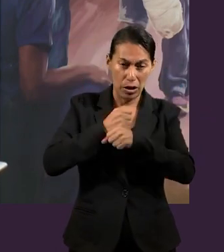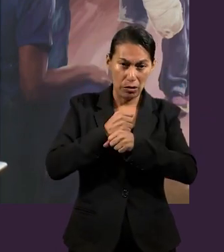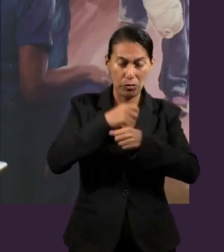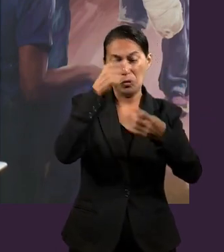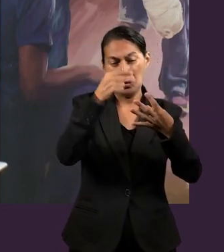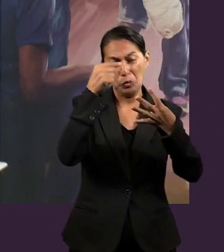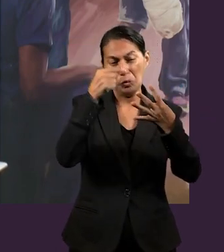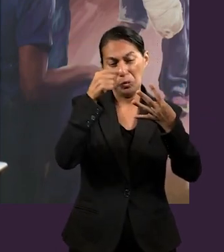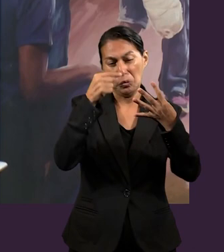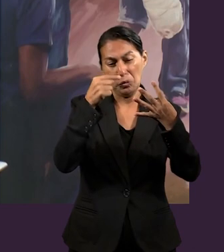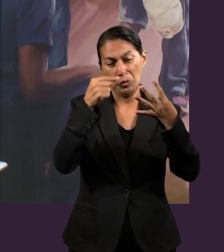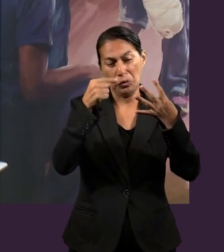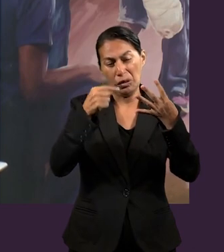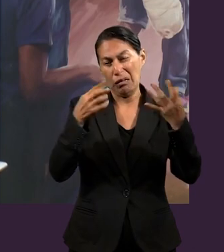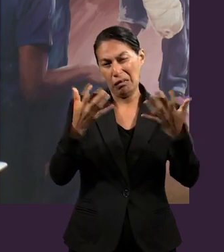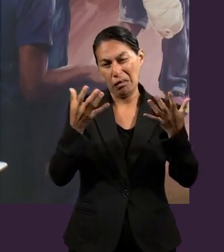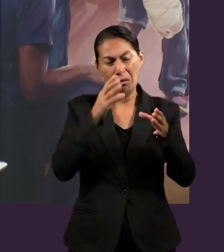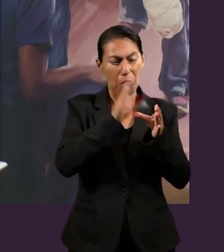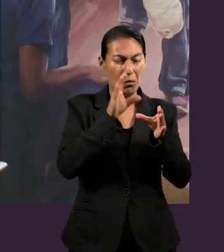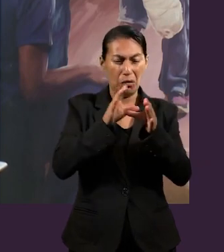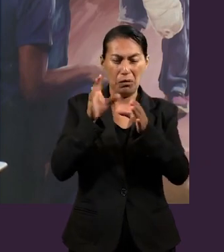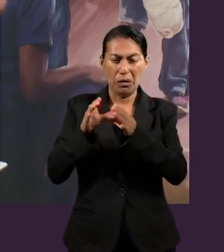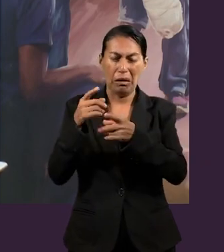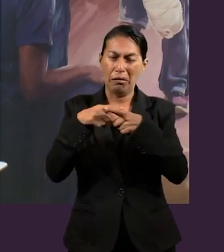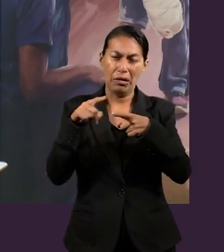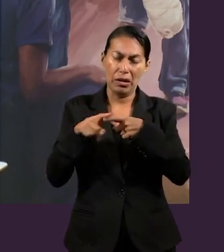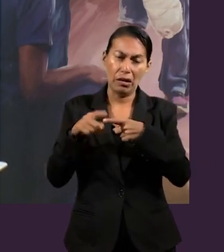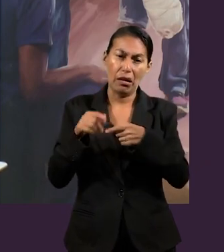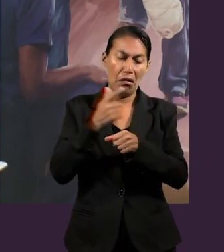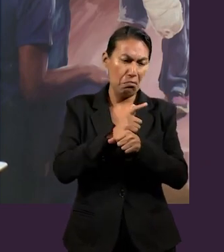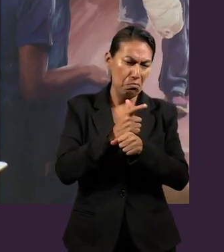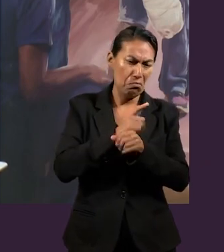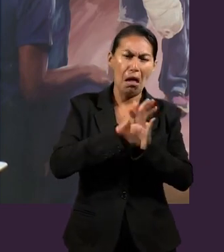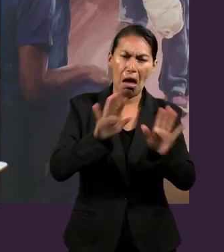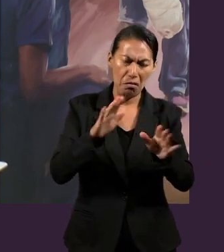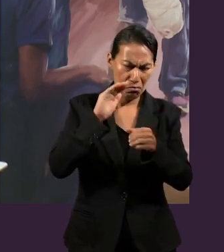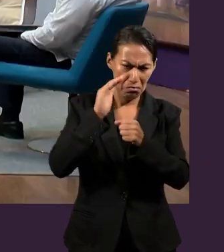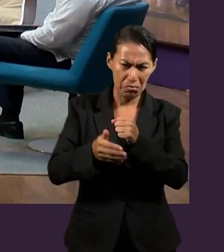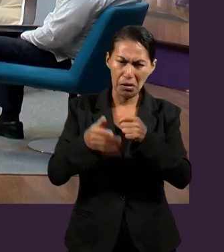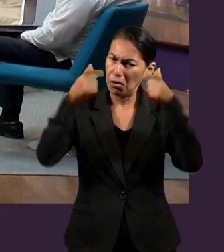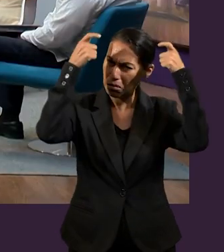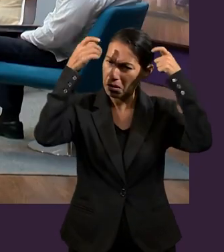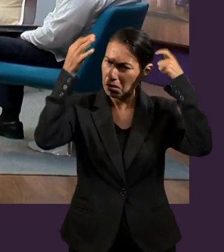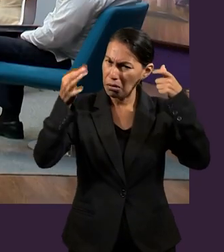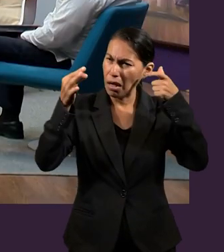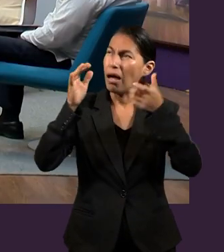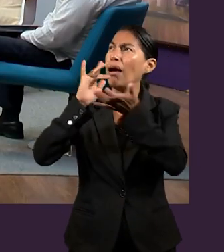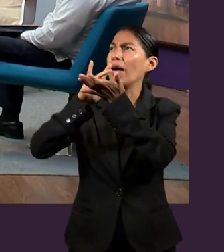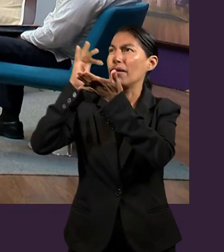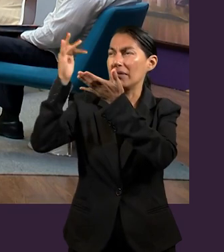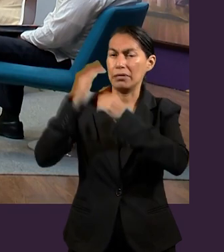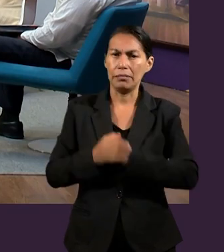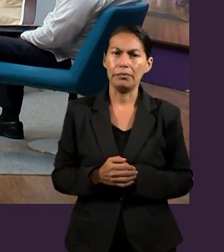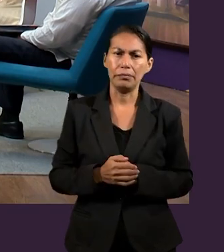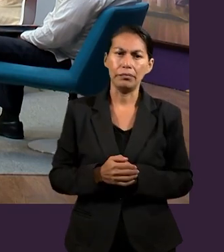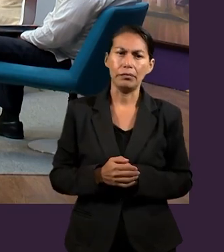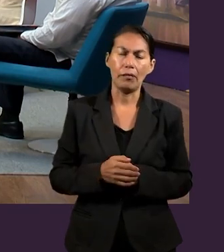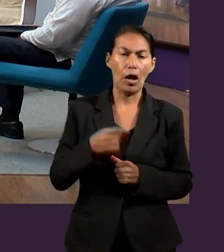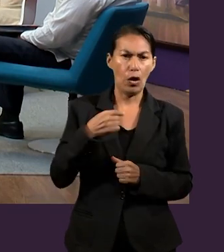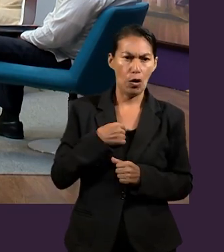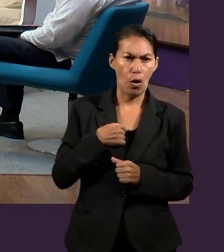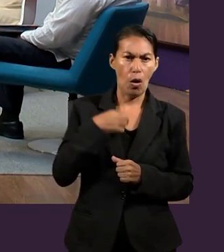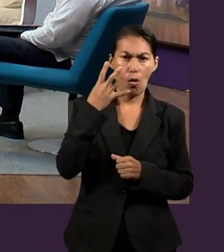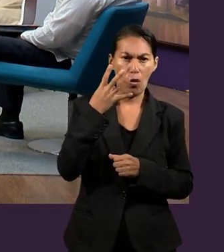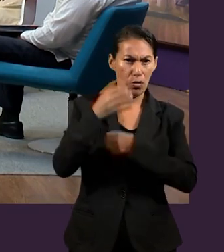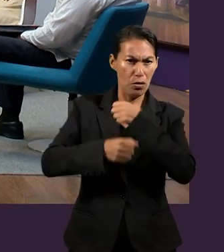requisitos, ¿no? La carrera, termina la carrera, ok, ya me graduo de una licenciatura de diseño gráfico. Pero con la gracia de Dios no es como que, ok,